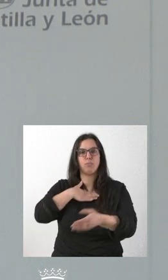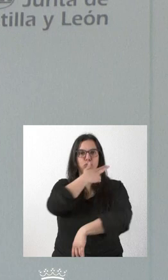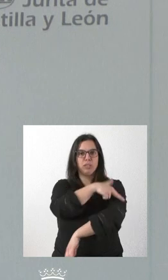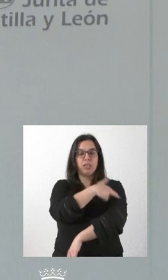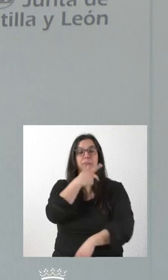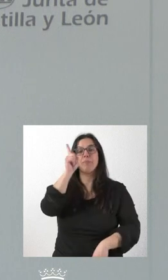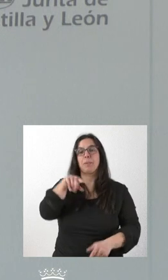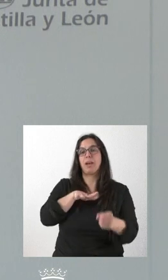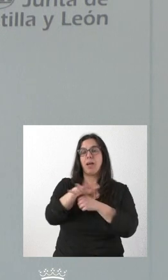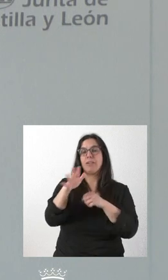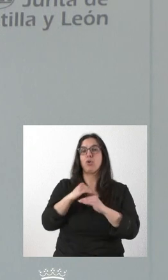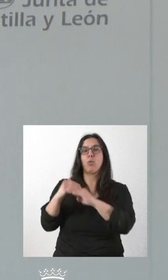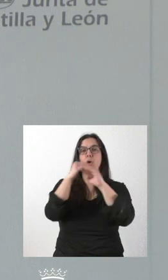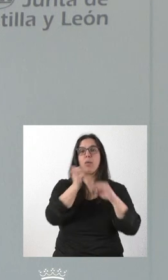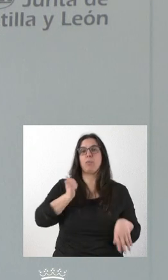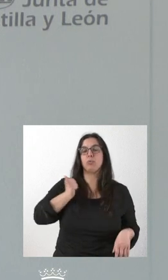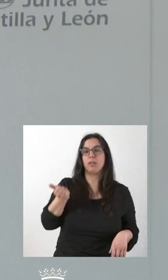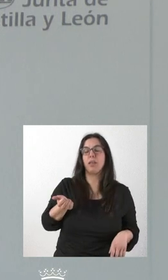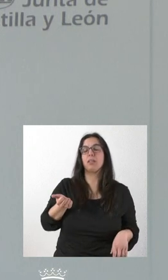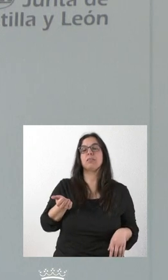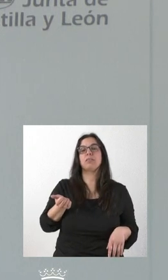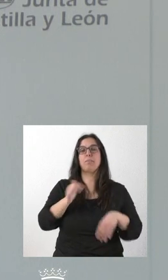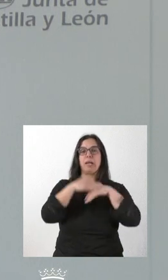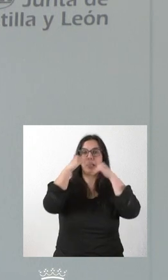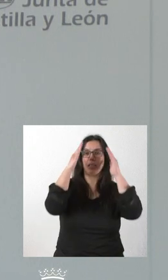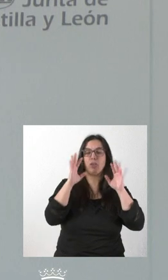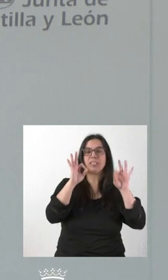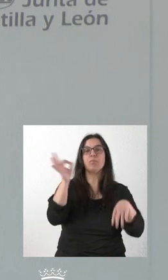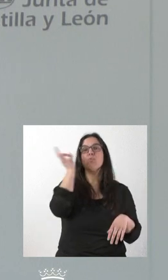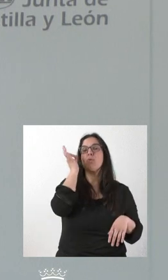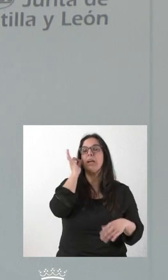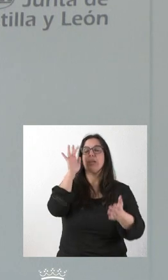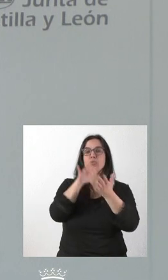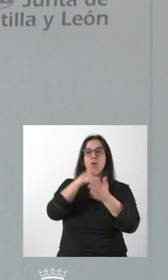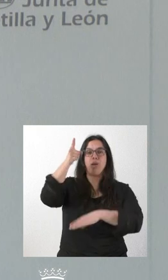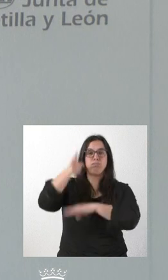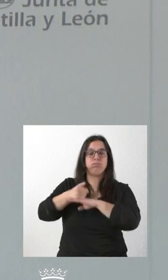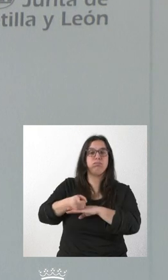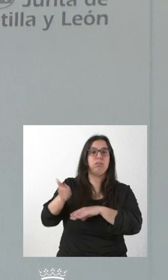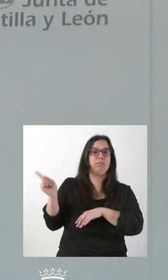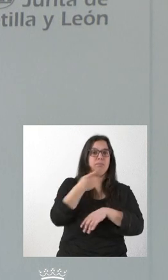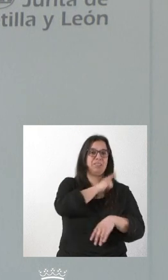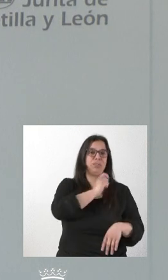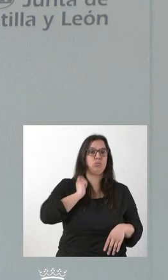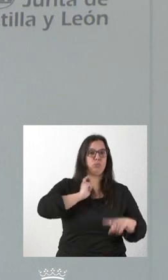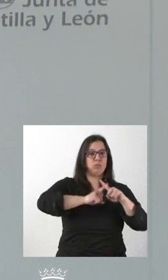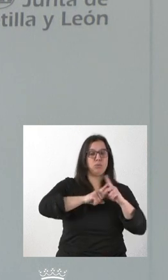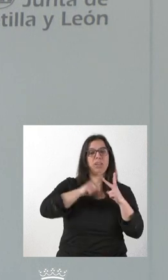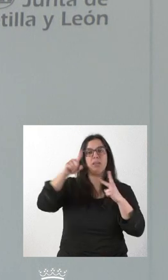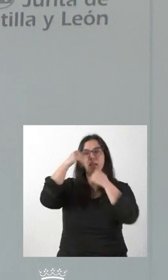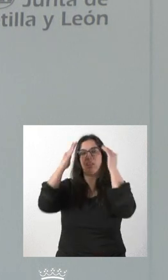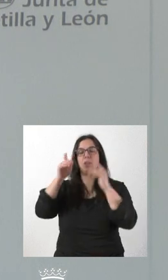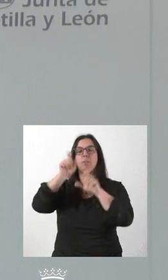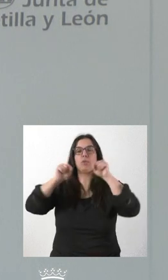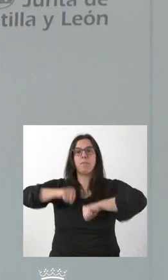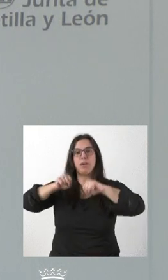en el ámbito de igualdad de oportunidades, tanto la atención de mujeres víctimas de explotación sexual como de atención a personas mayores en algunas